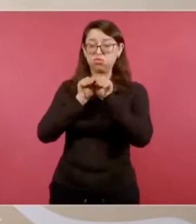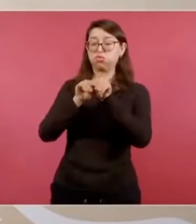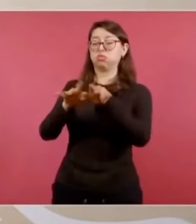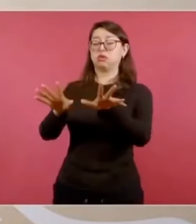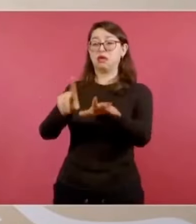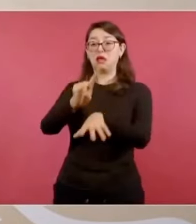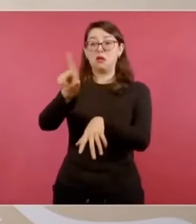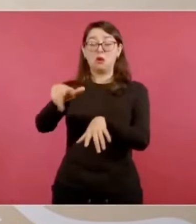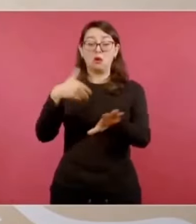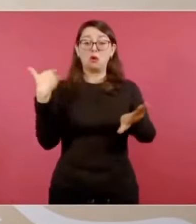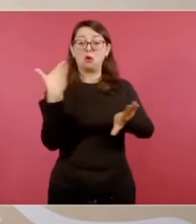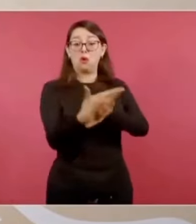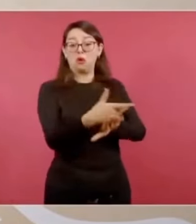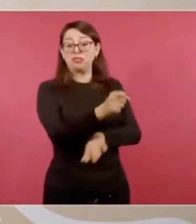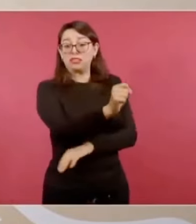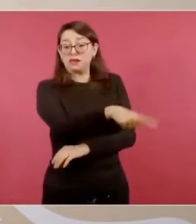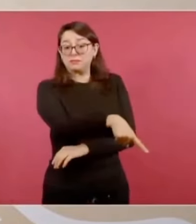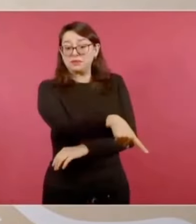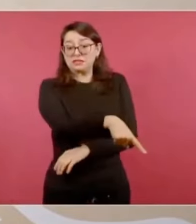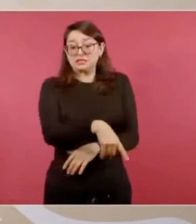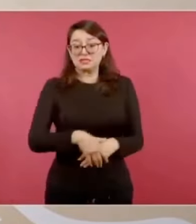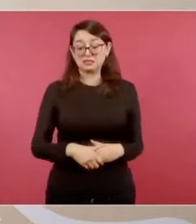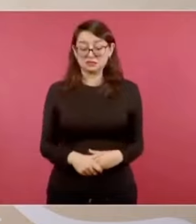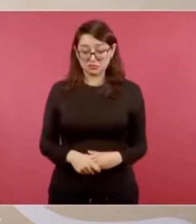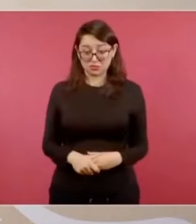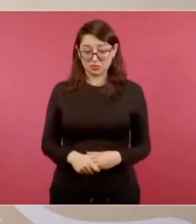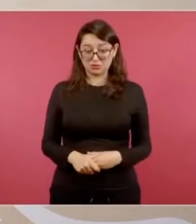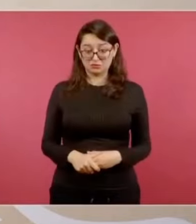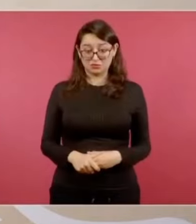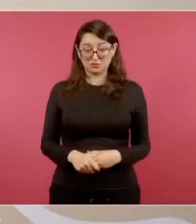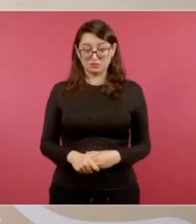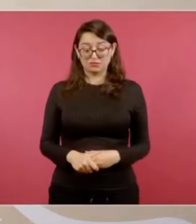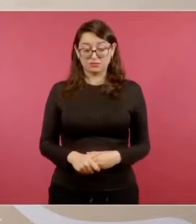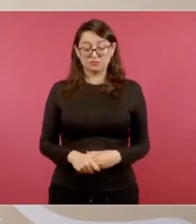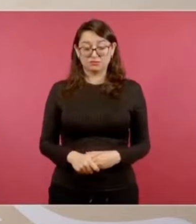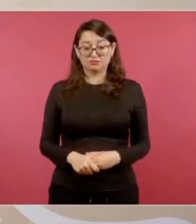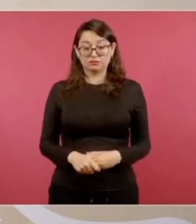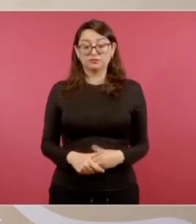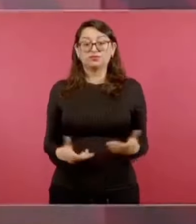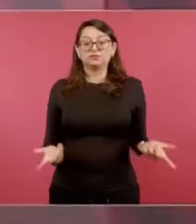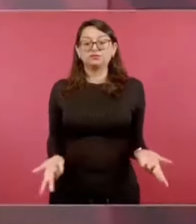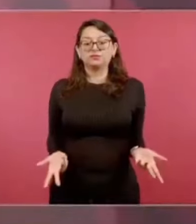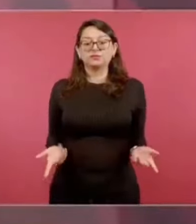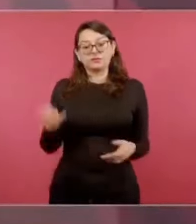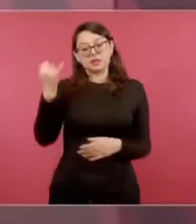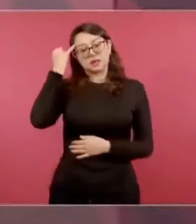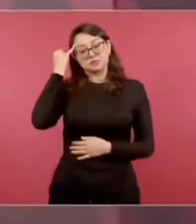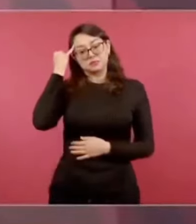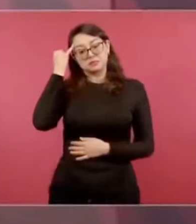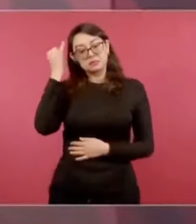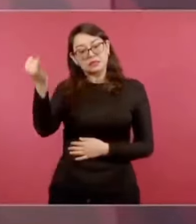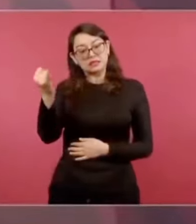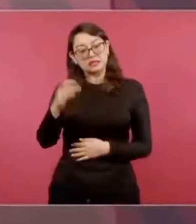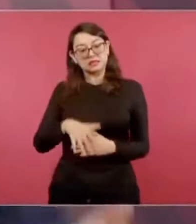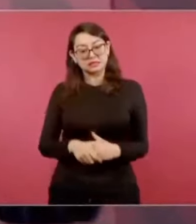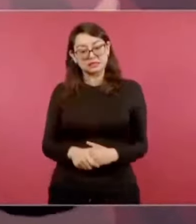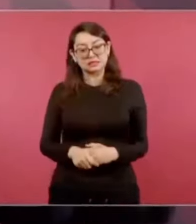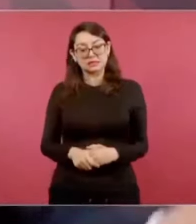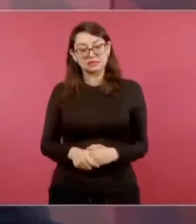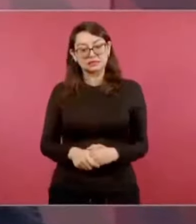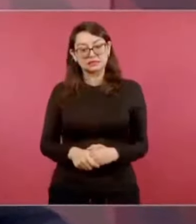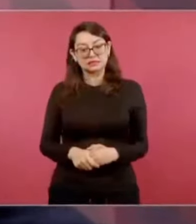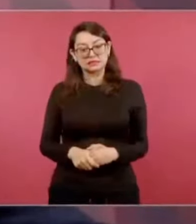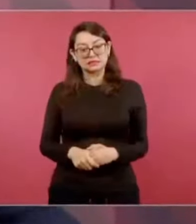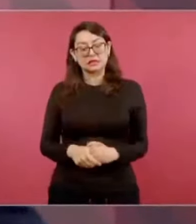Imagínense la desproporción de una campaña, ni modo que